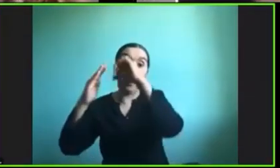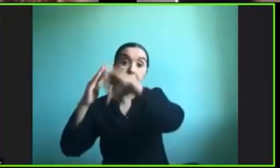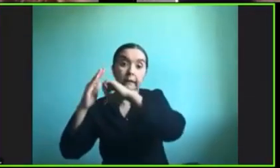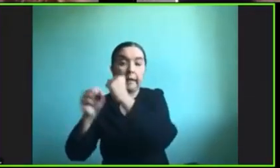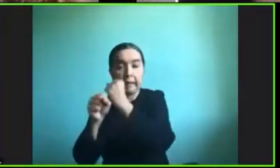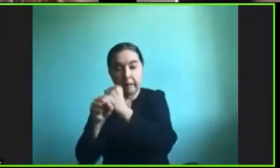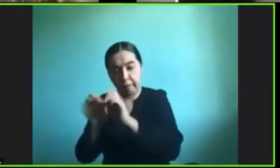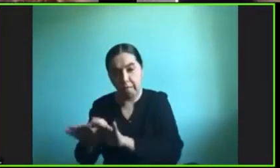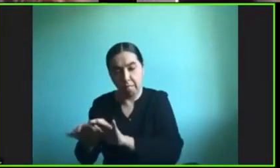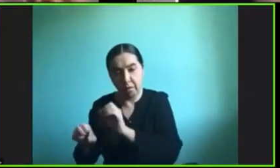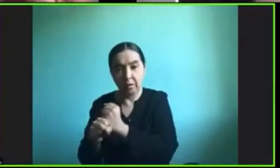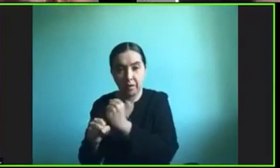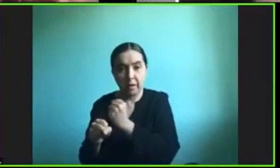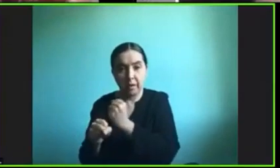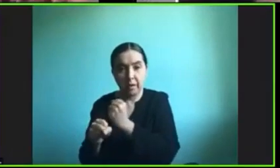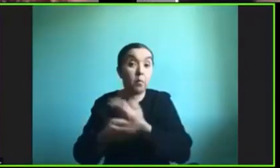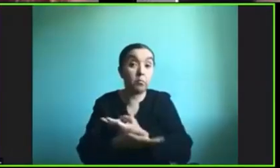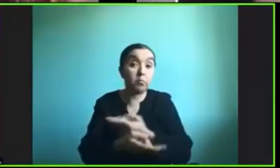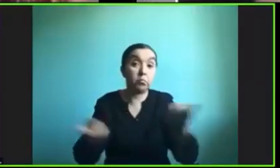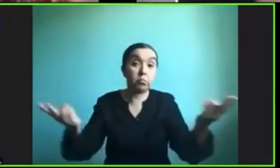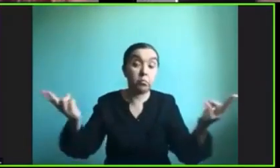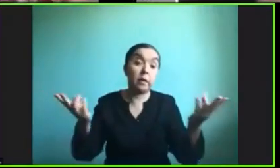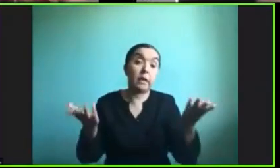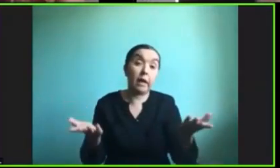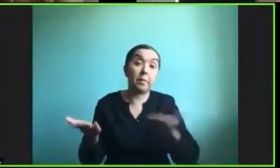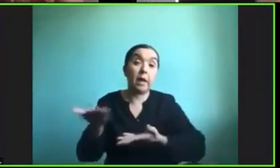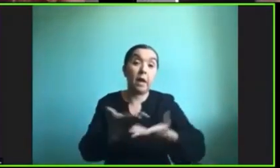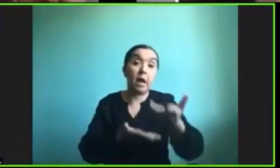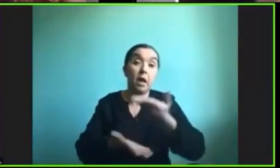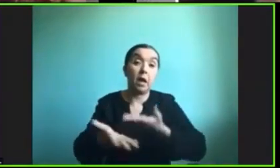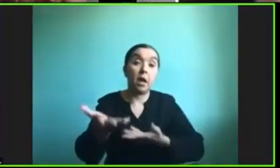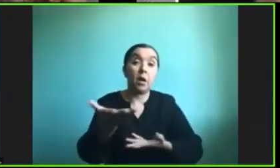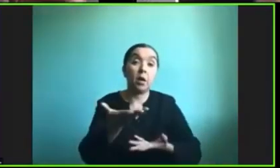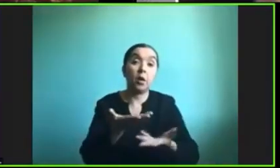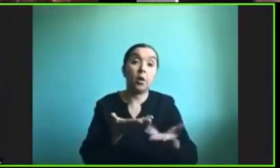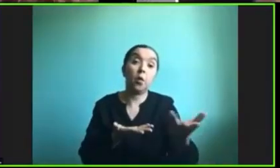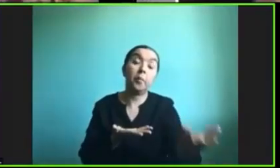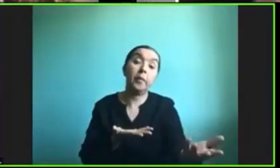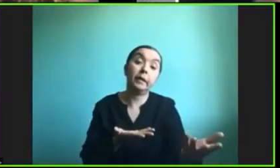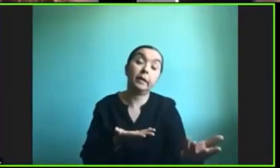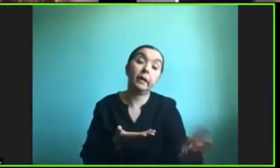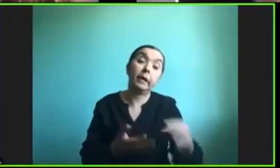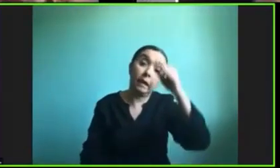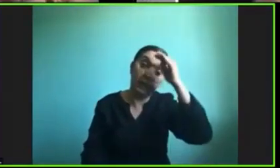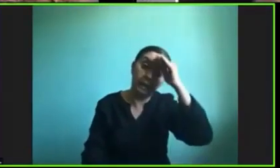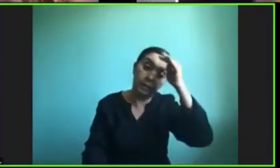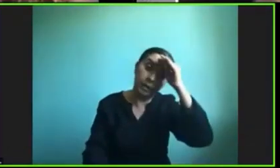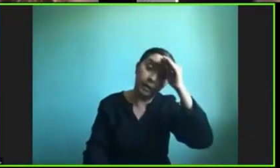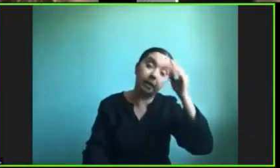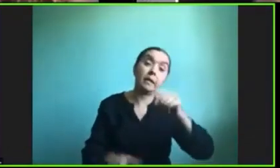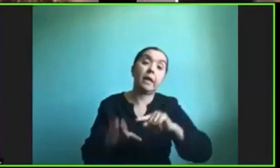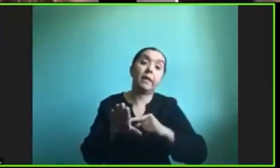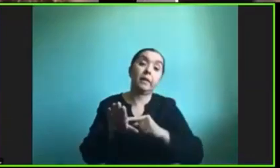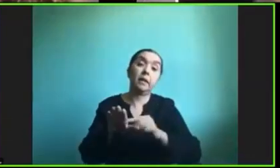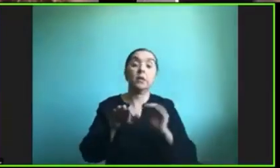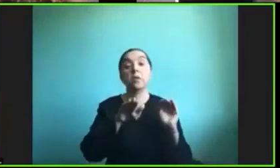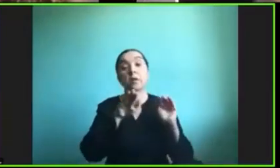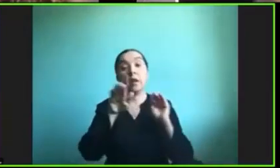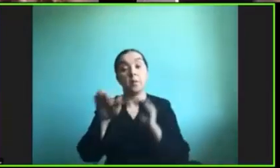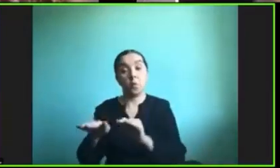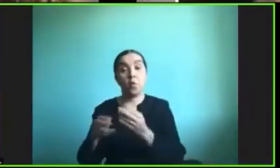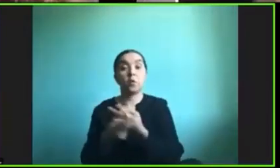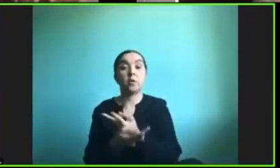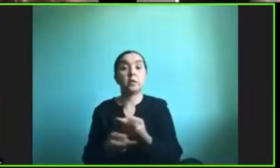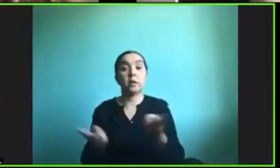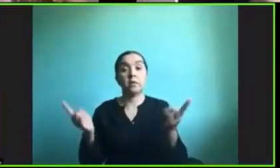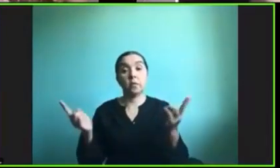así que también vamos a poder compartir nuestra experiencia desde la tecnología de apoyo y el servicio que nosotros damos